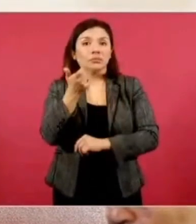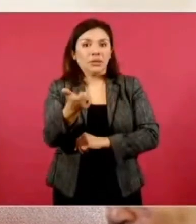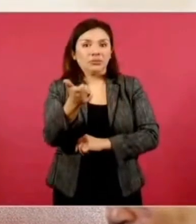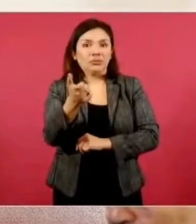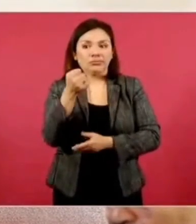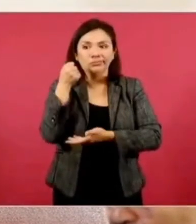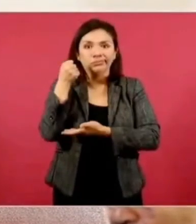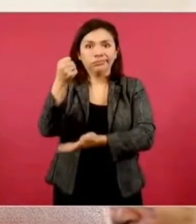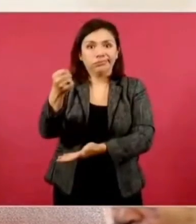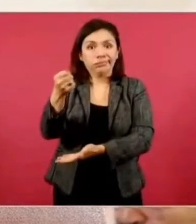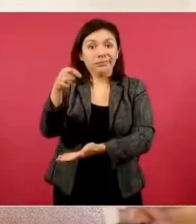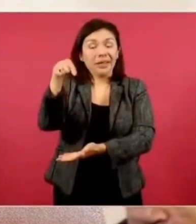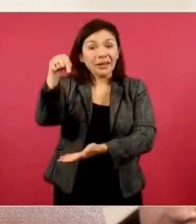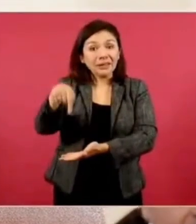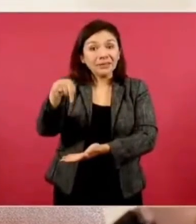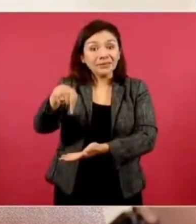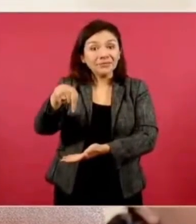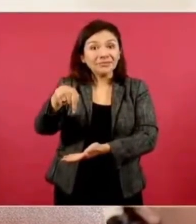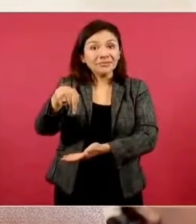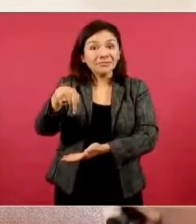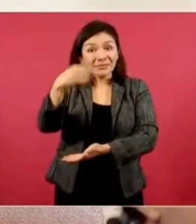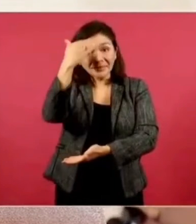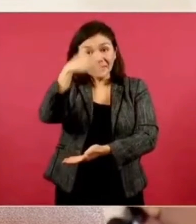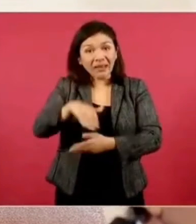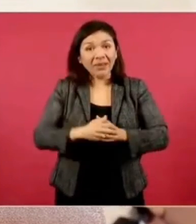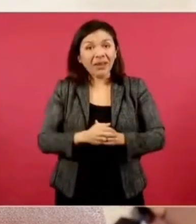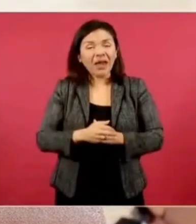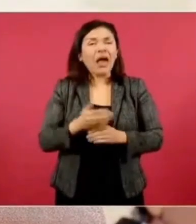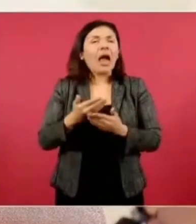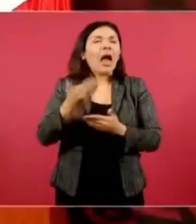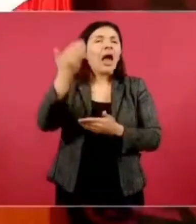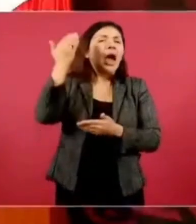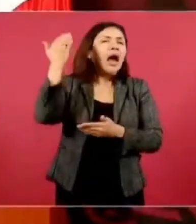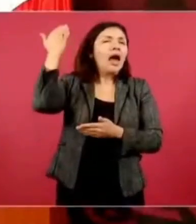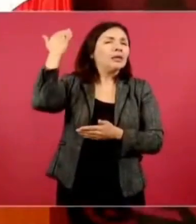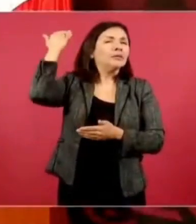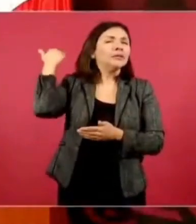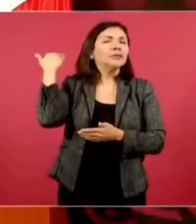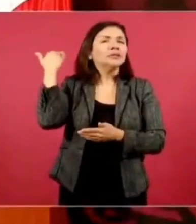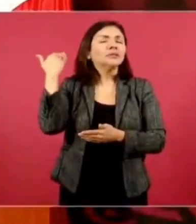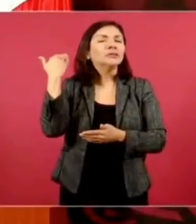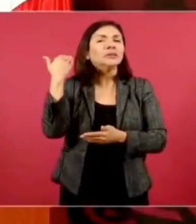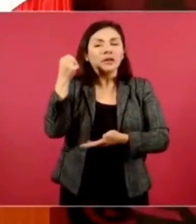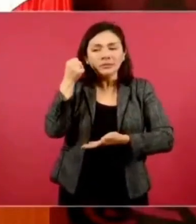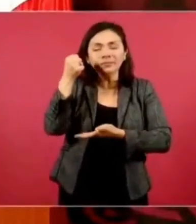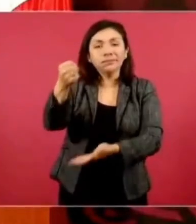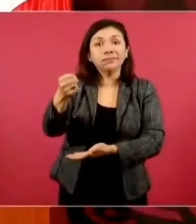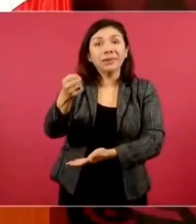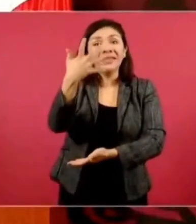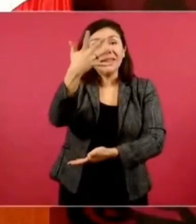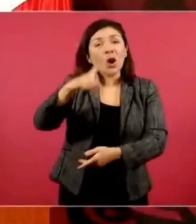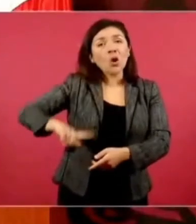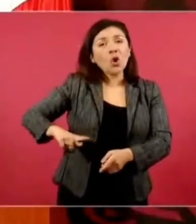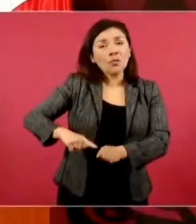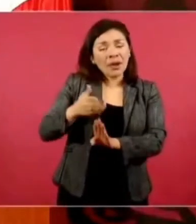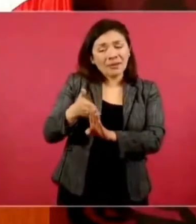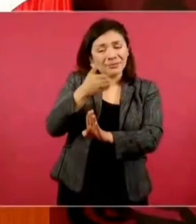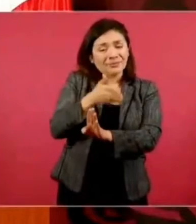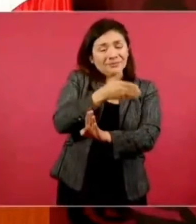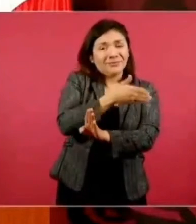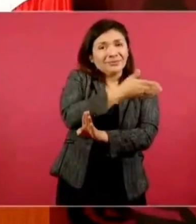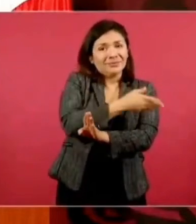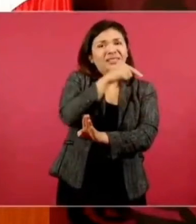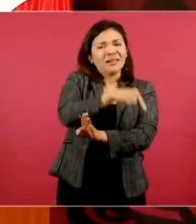¿Saben cuánto destinaron a los jóvenes cinco gobiernos anteriores al nuestro?